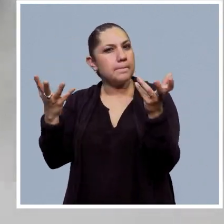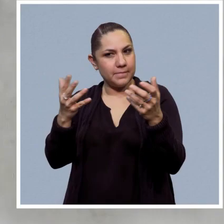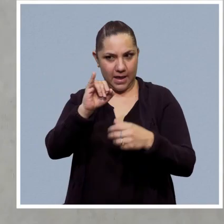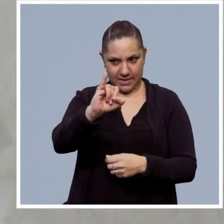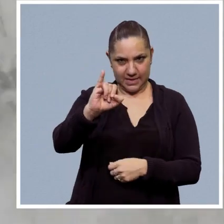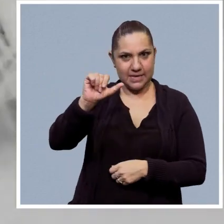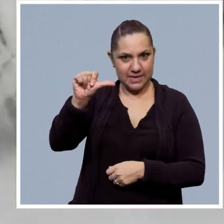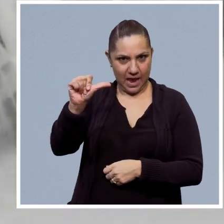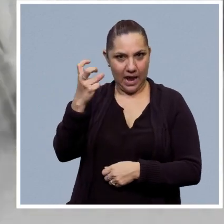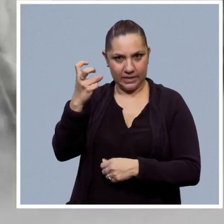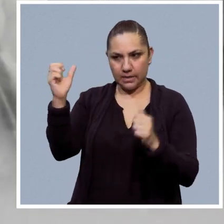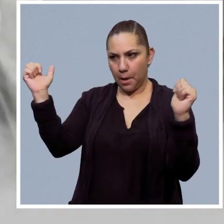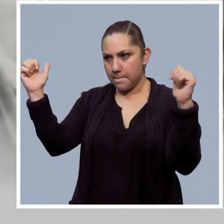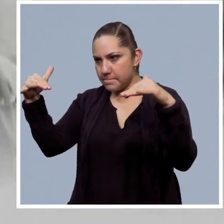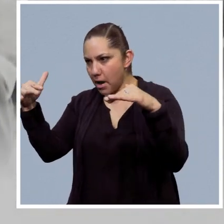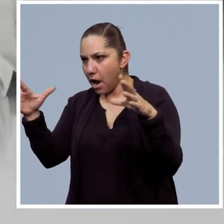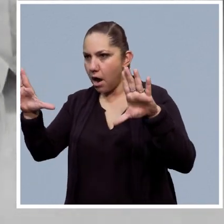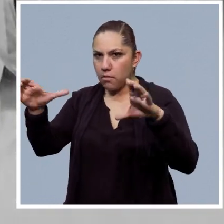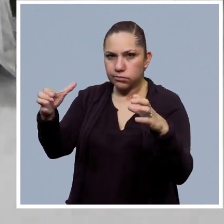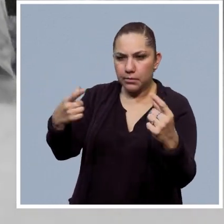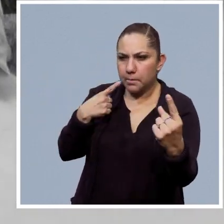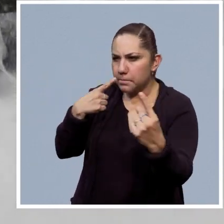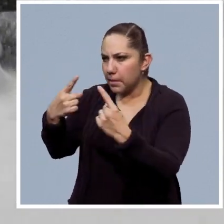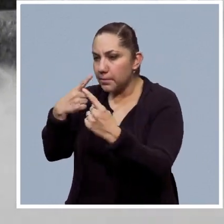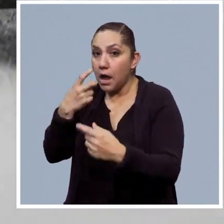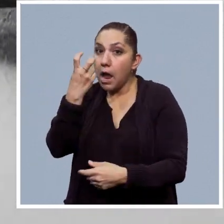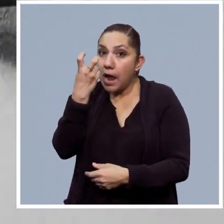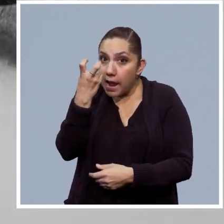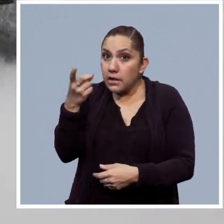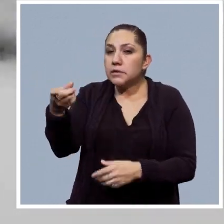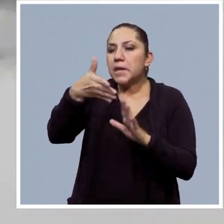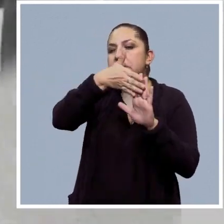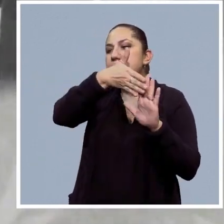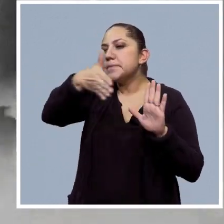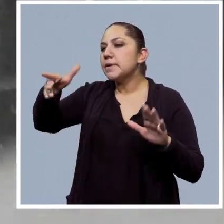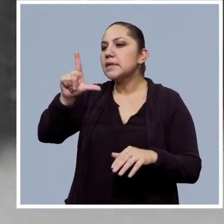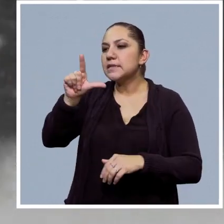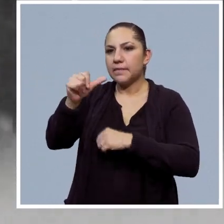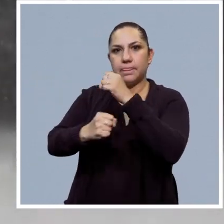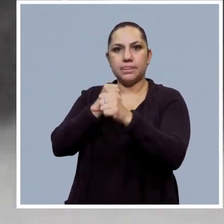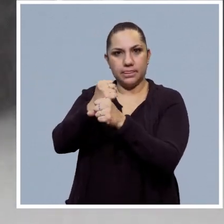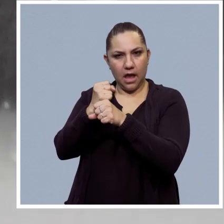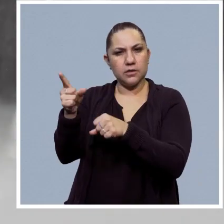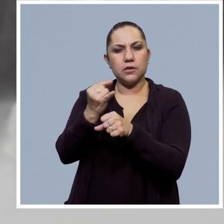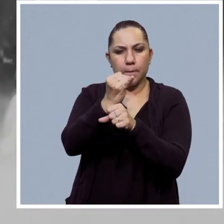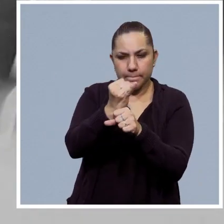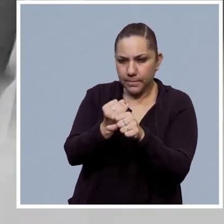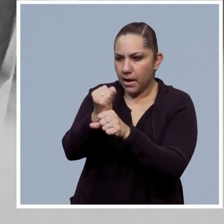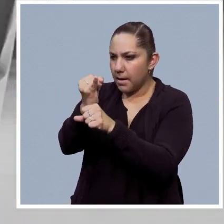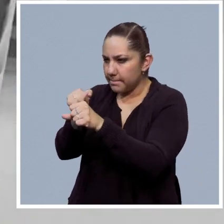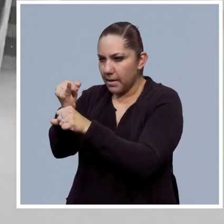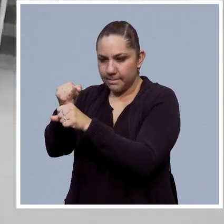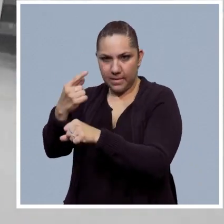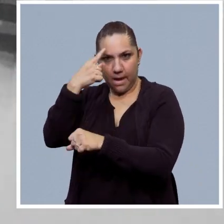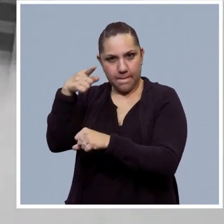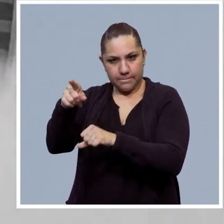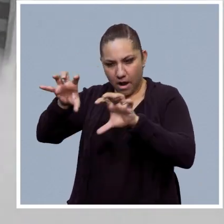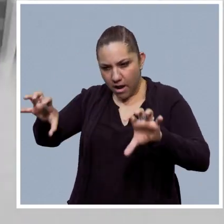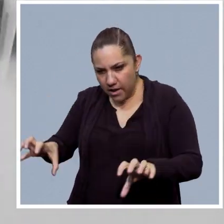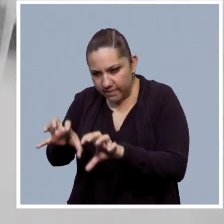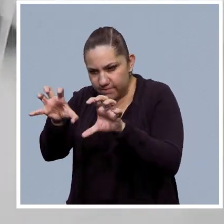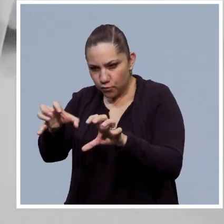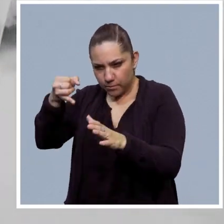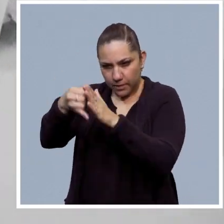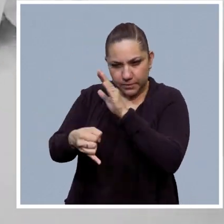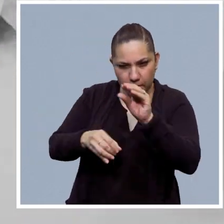conferencia académica sobre inteligencia artificial, por lo que este campo de estudio lleva cerca de 70 años en la palestra de